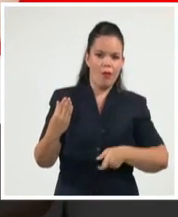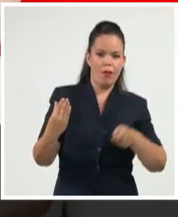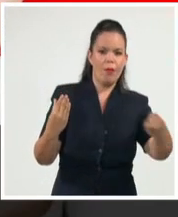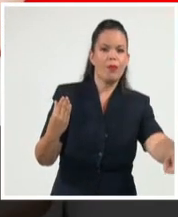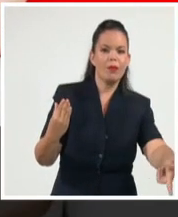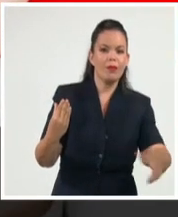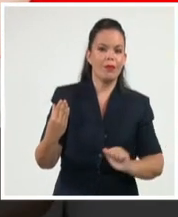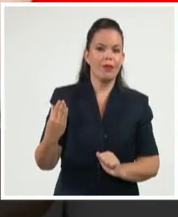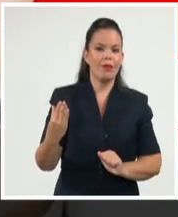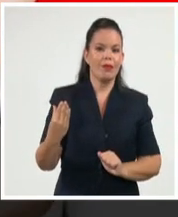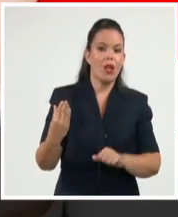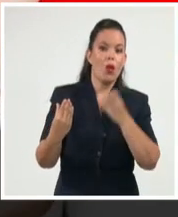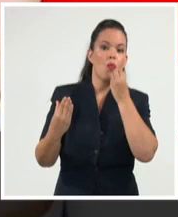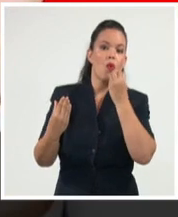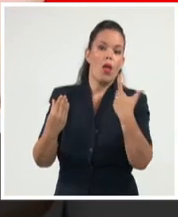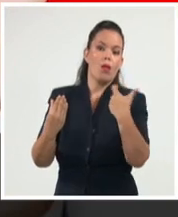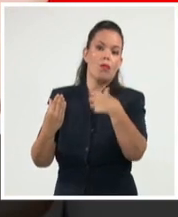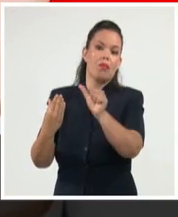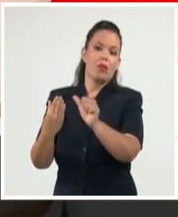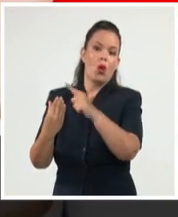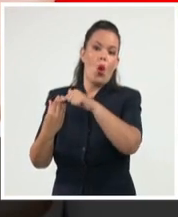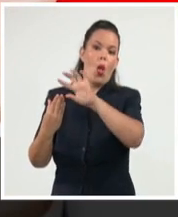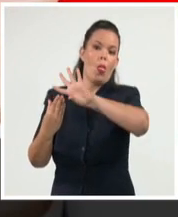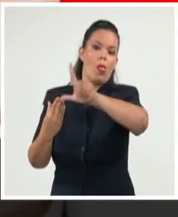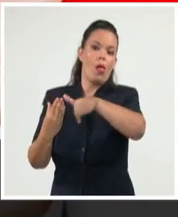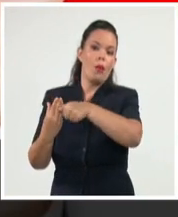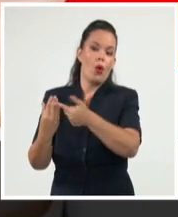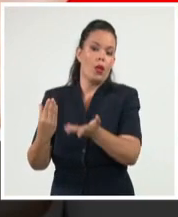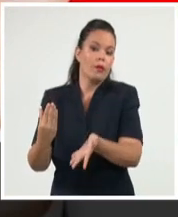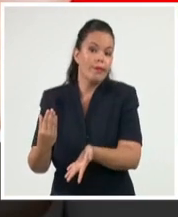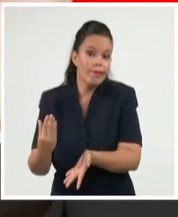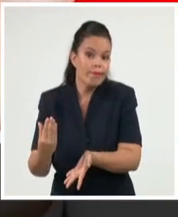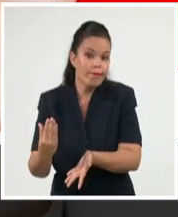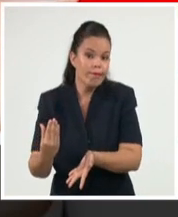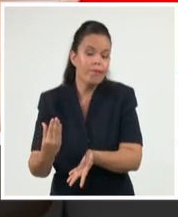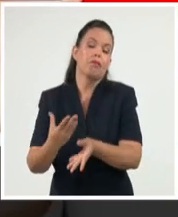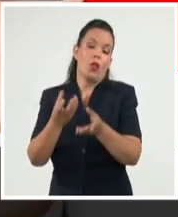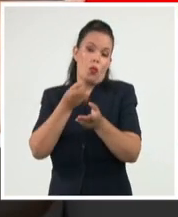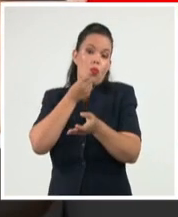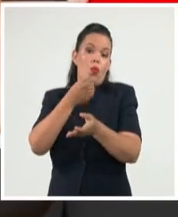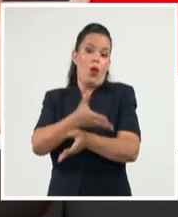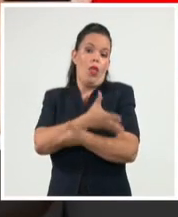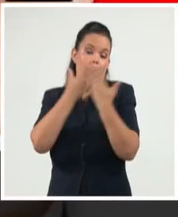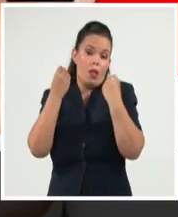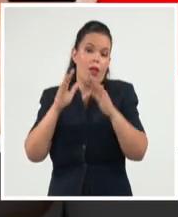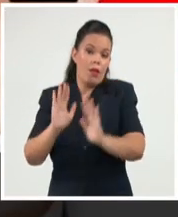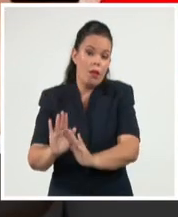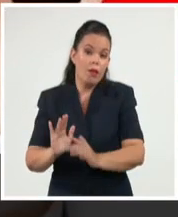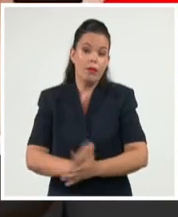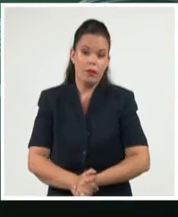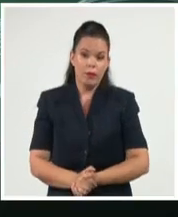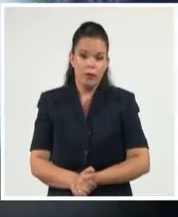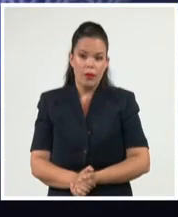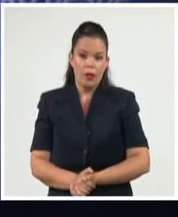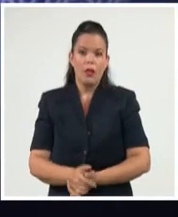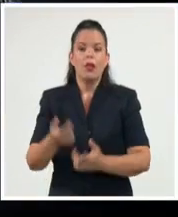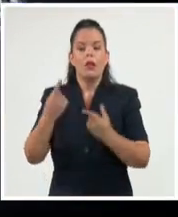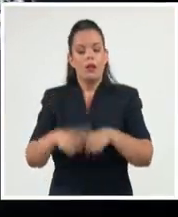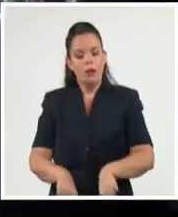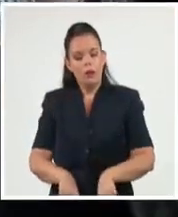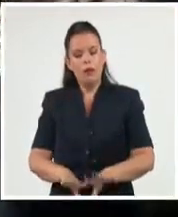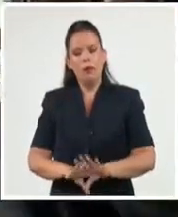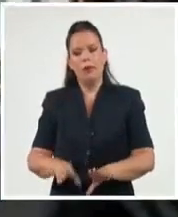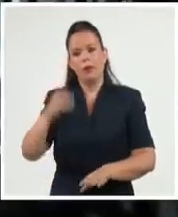receptores como para quienes las envían. Como consecuencia de la medida del gobierno de Trump sin derogar por la administración Biden,